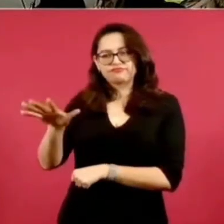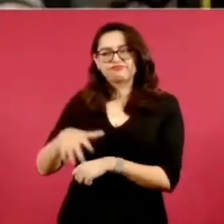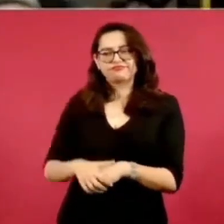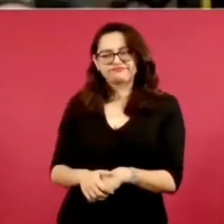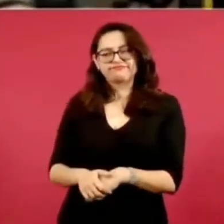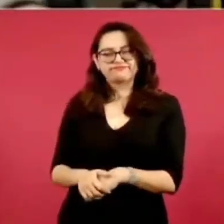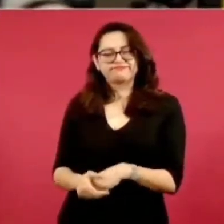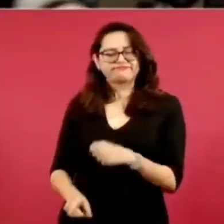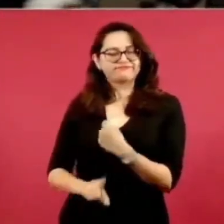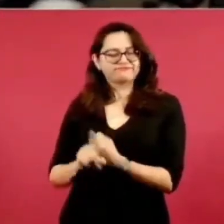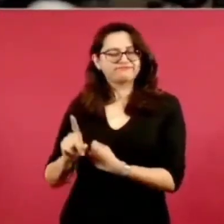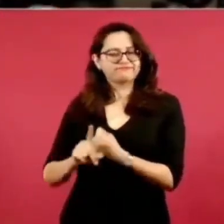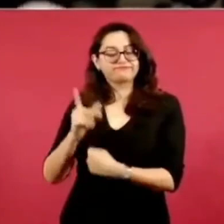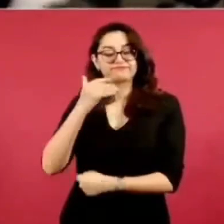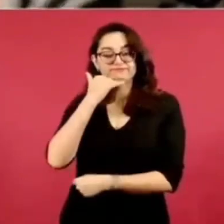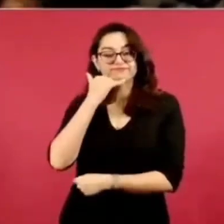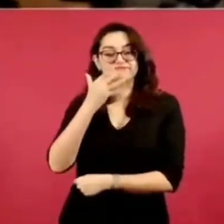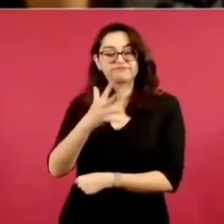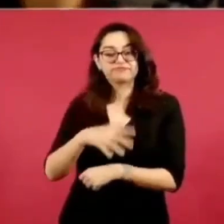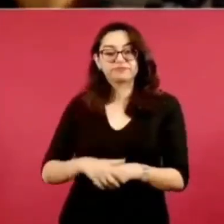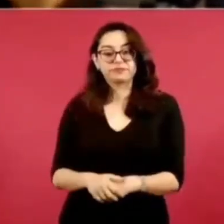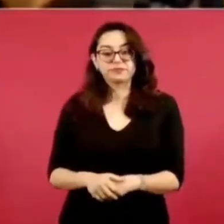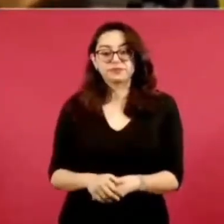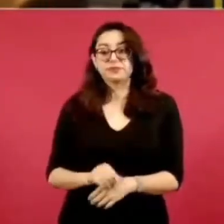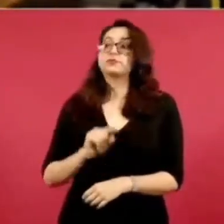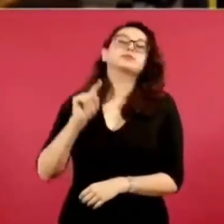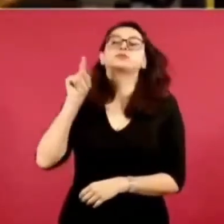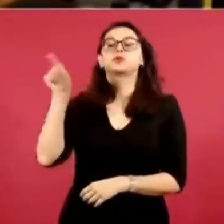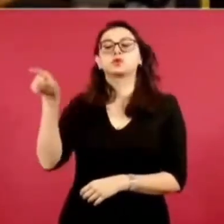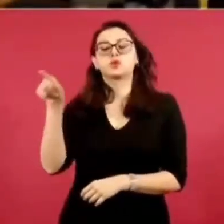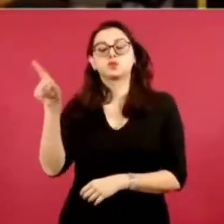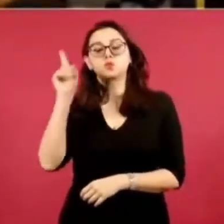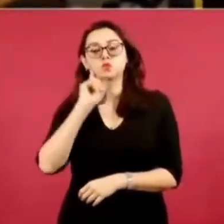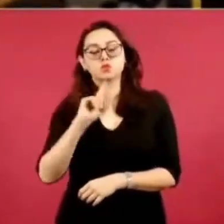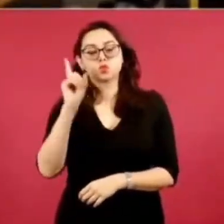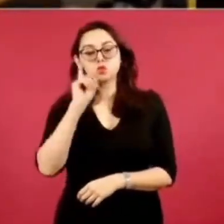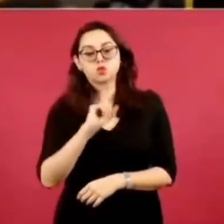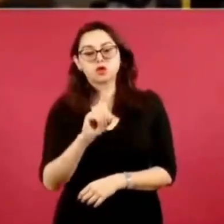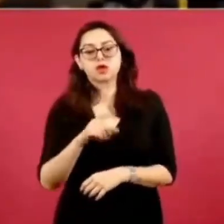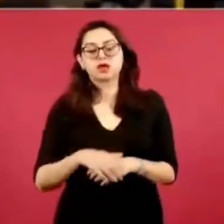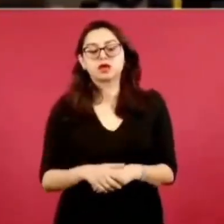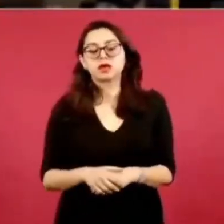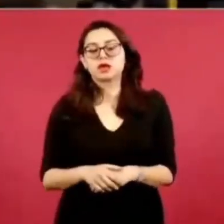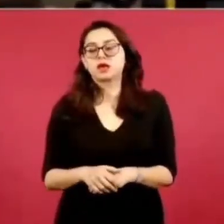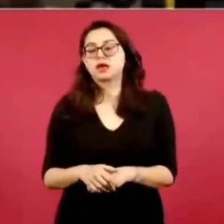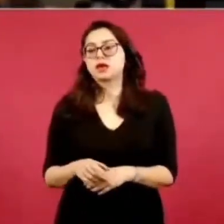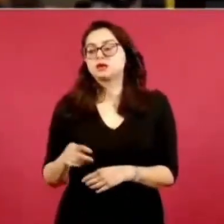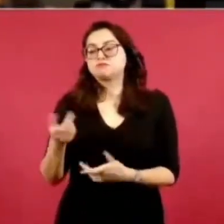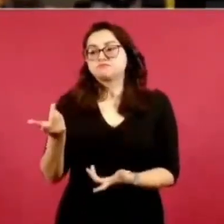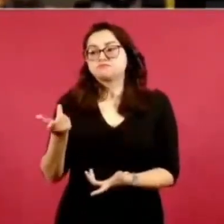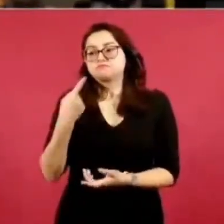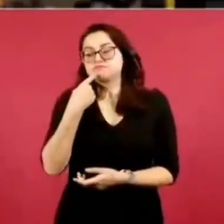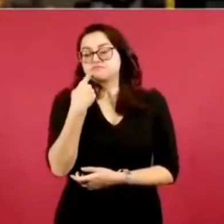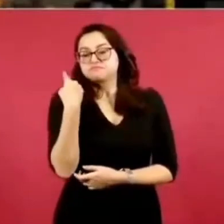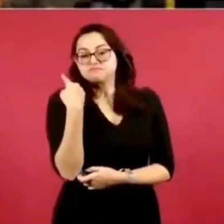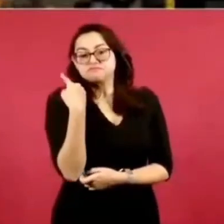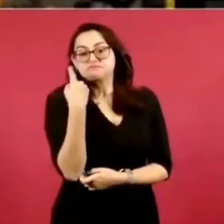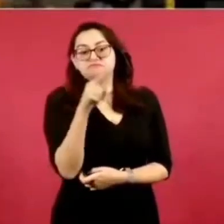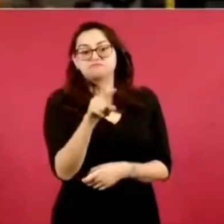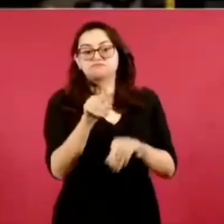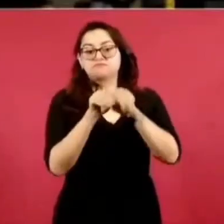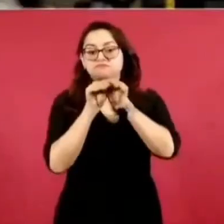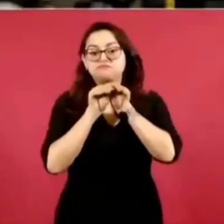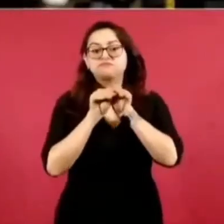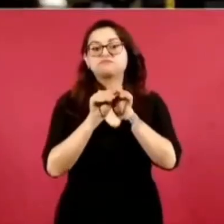de Justicia de esta localidad, la doctora Fanny Lorena Jiménez Aguirre, quien hace una denuncia. Y esta denuncia ya es